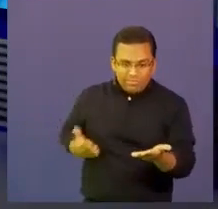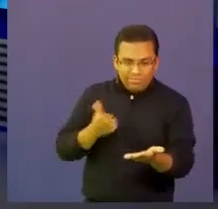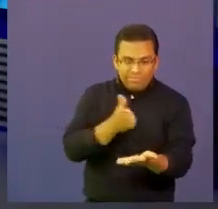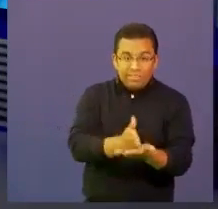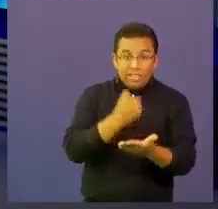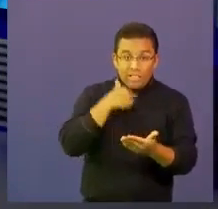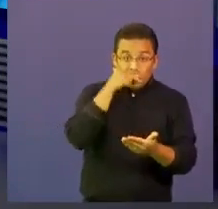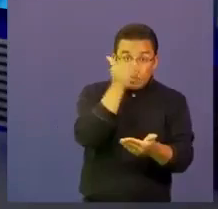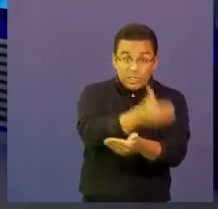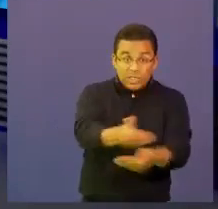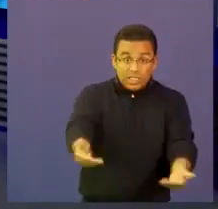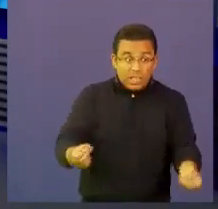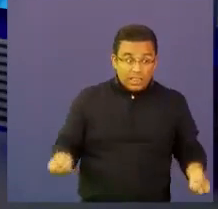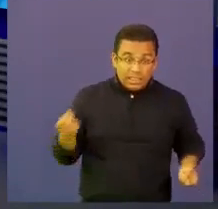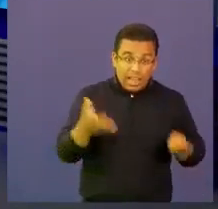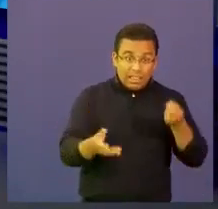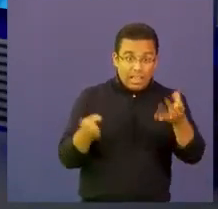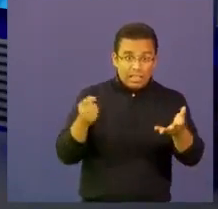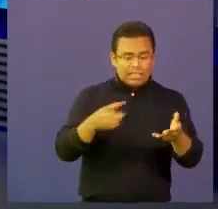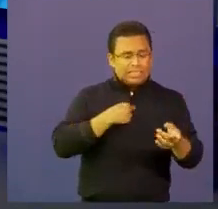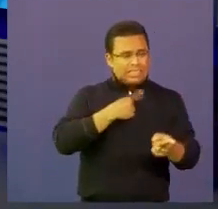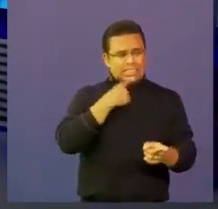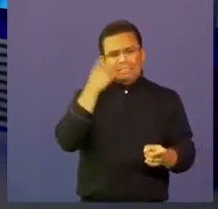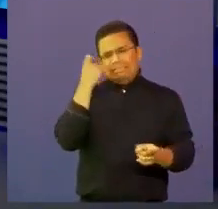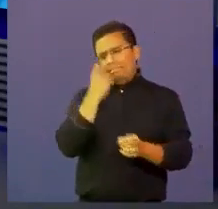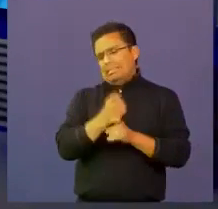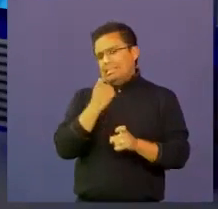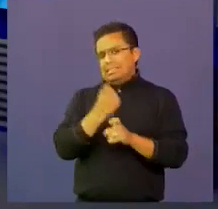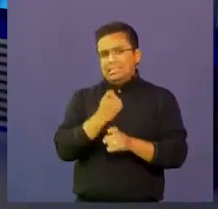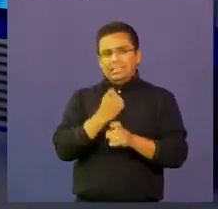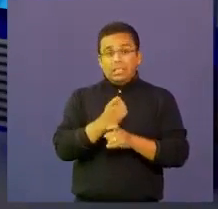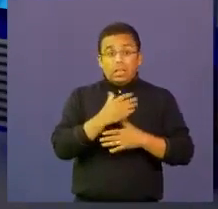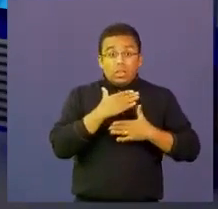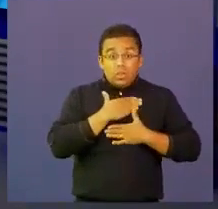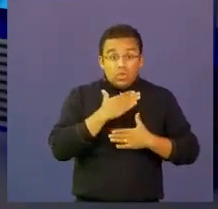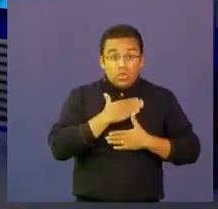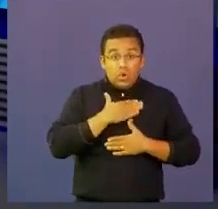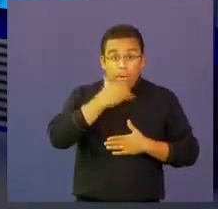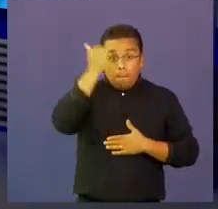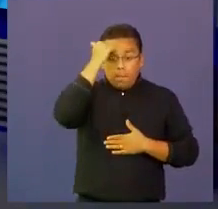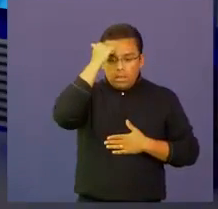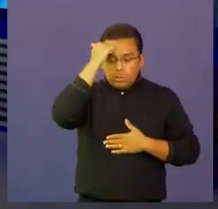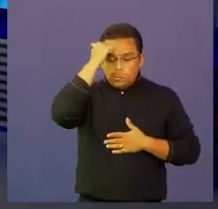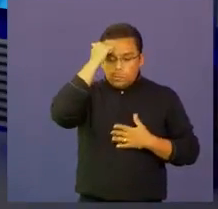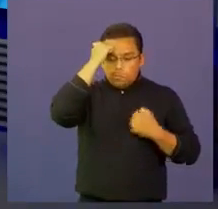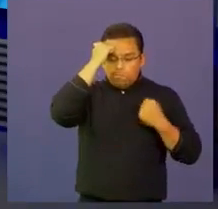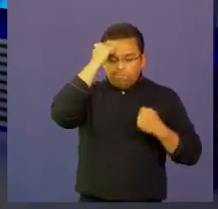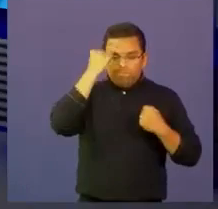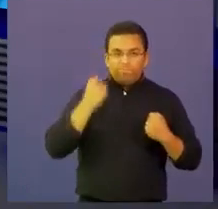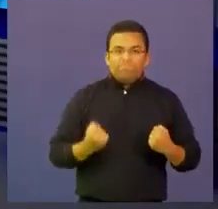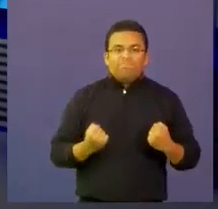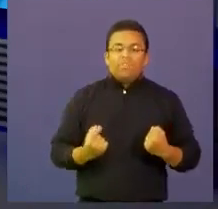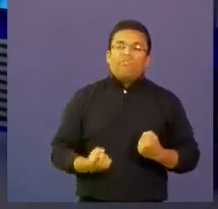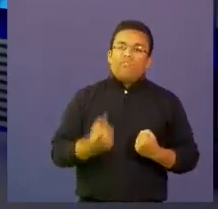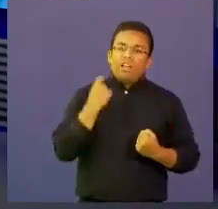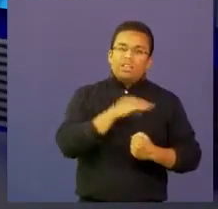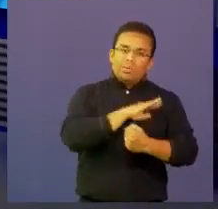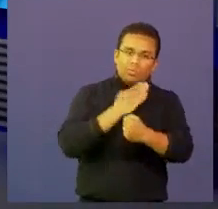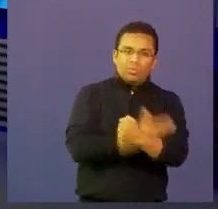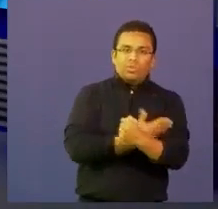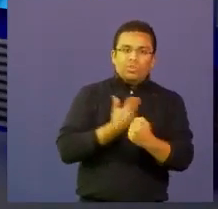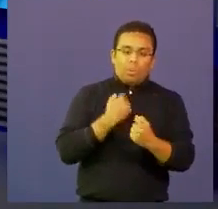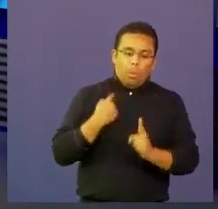y a veces a los maestros nos falta más motivación y aliento para poder hacer esta tarea bien. Yo quisiera que